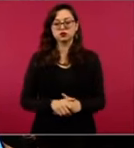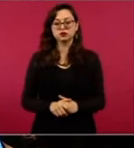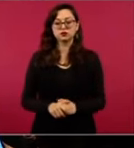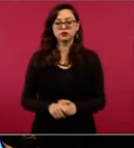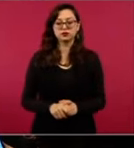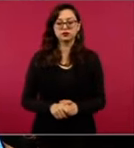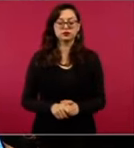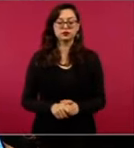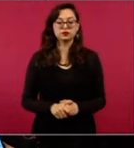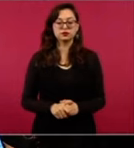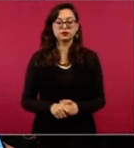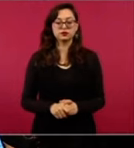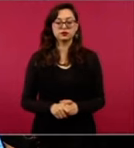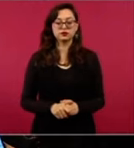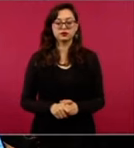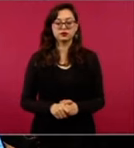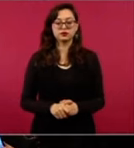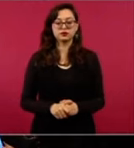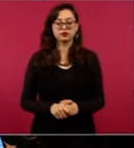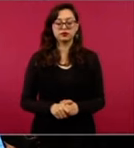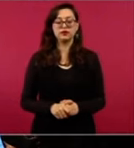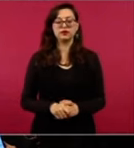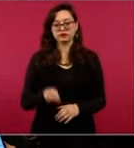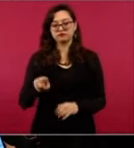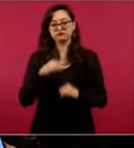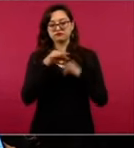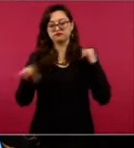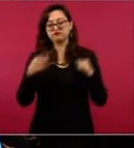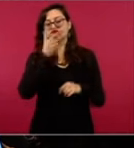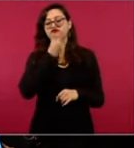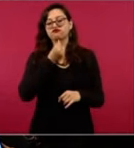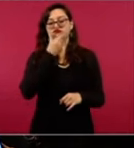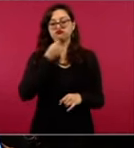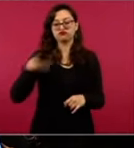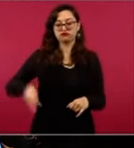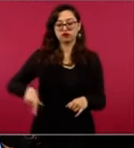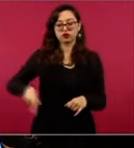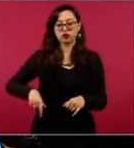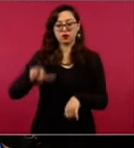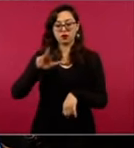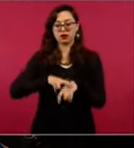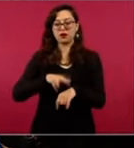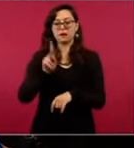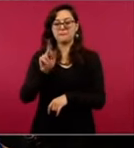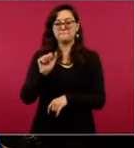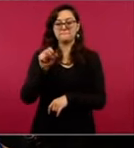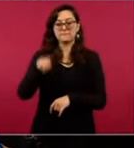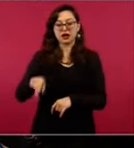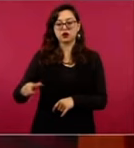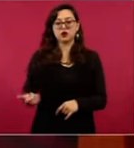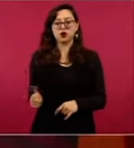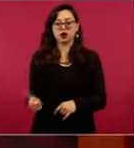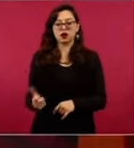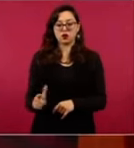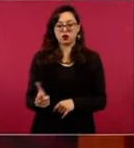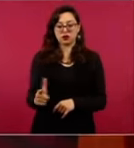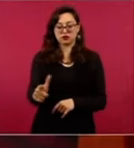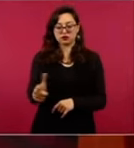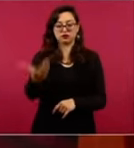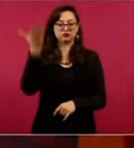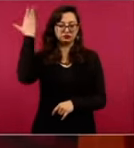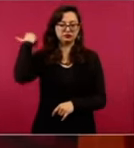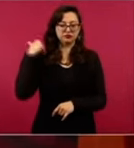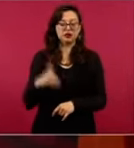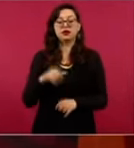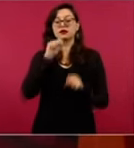A él sí, él fue gobernador del PAN en Guanajuato y del